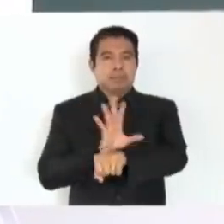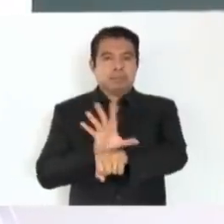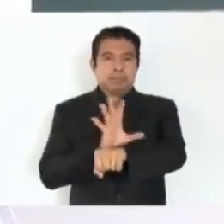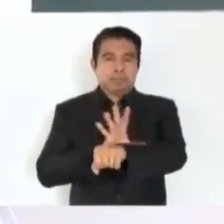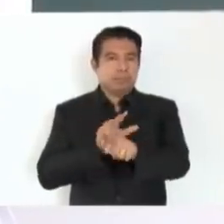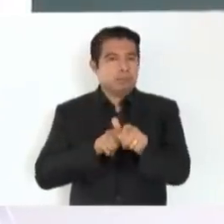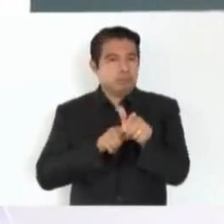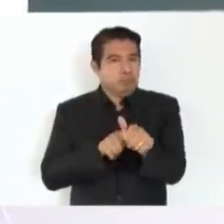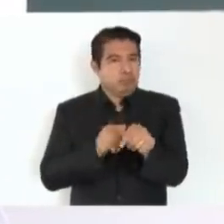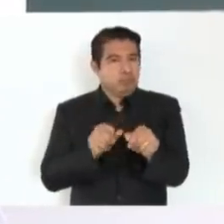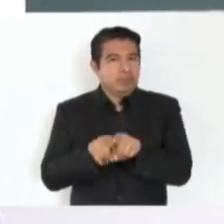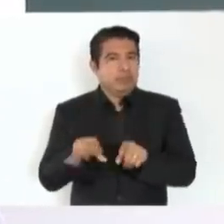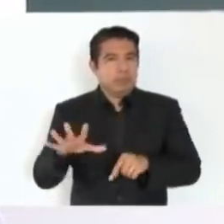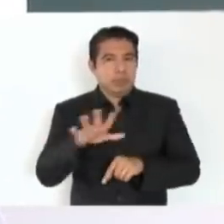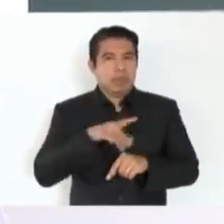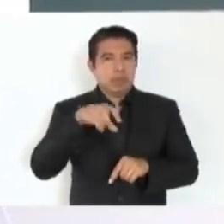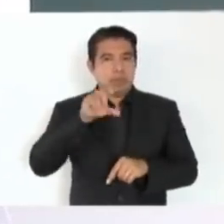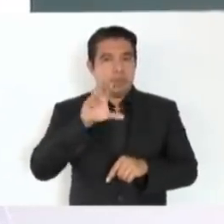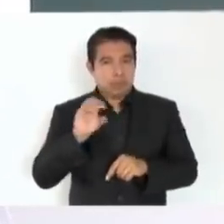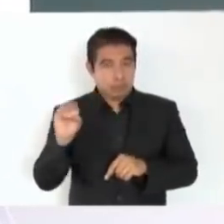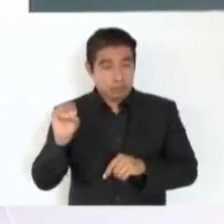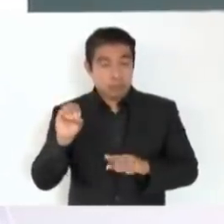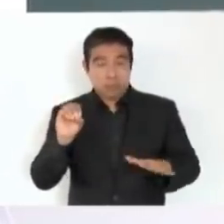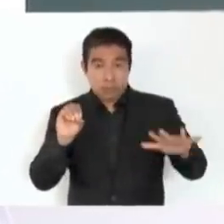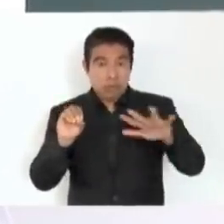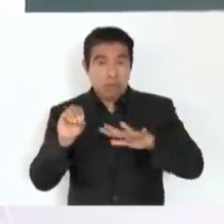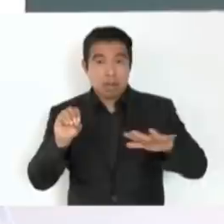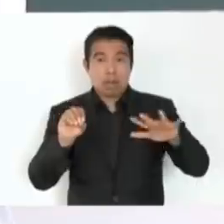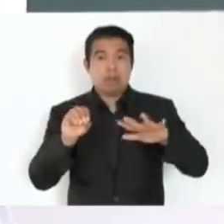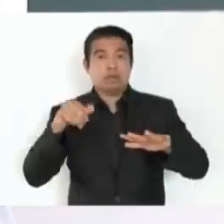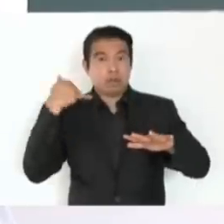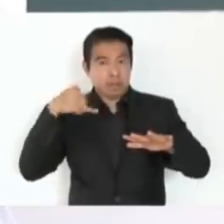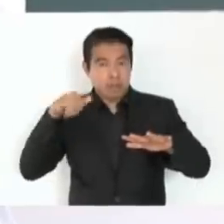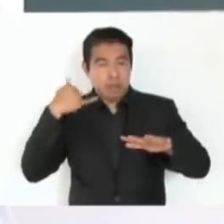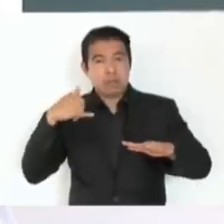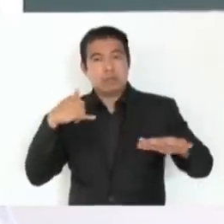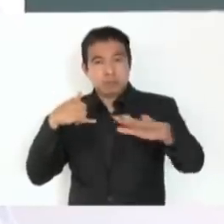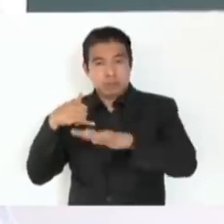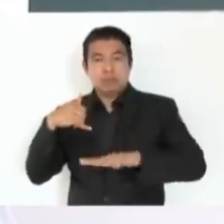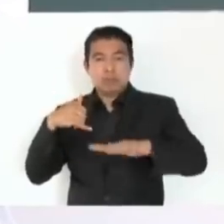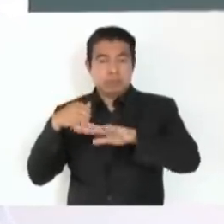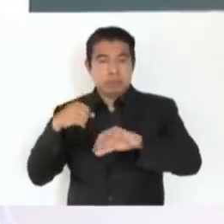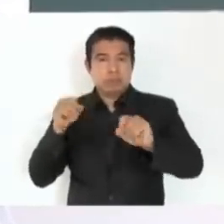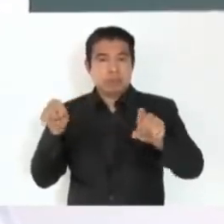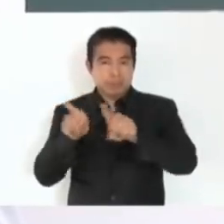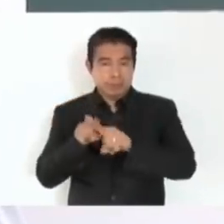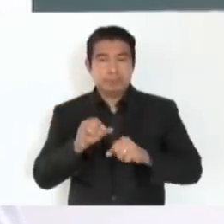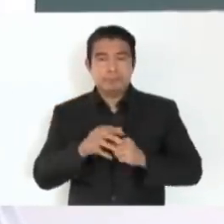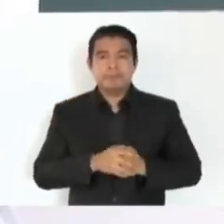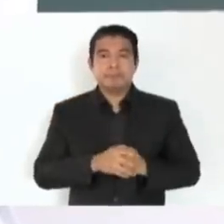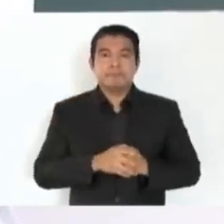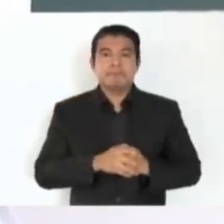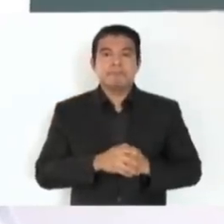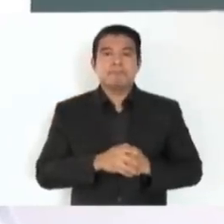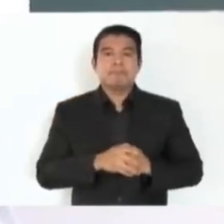en Quintana Roo, en Yucatán, porque contamos,